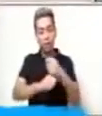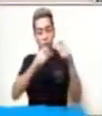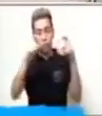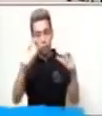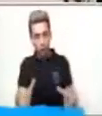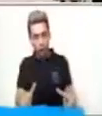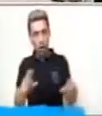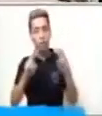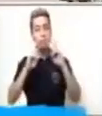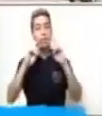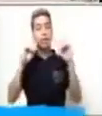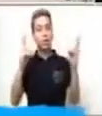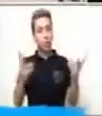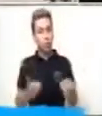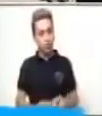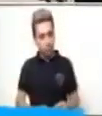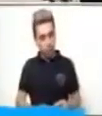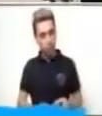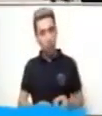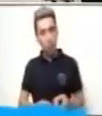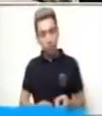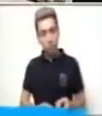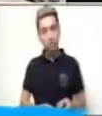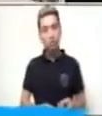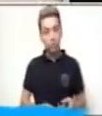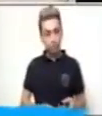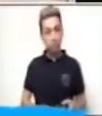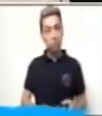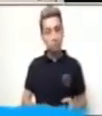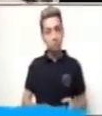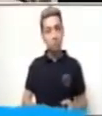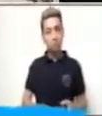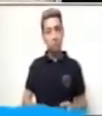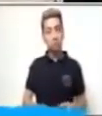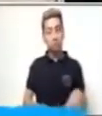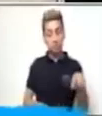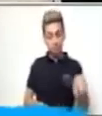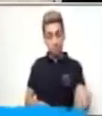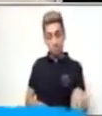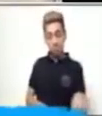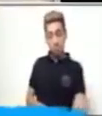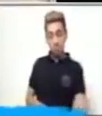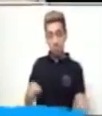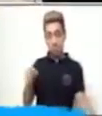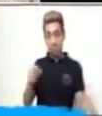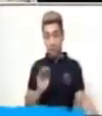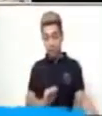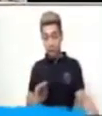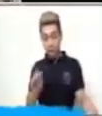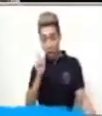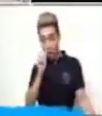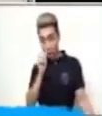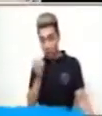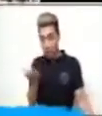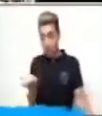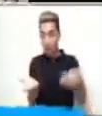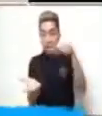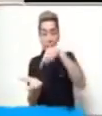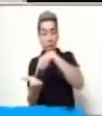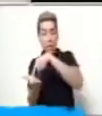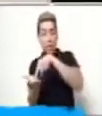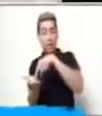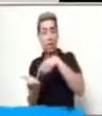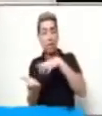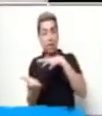están colocadas algunas verduras. Junto a él se